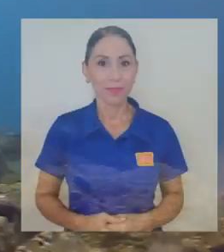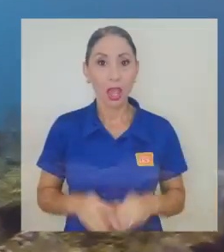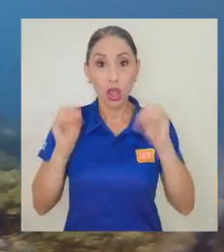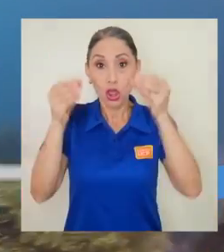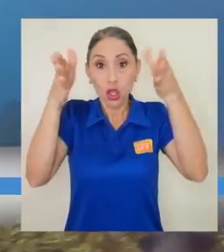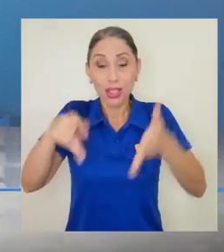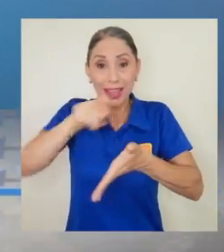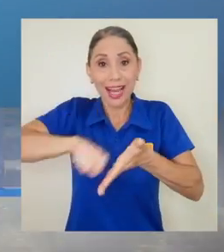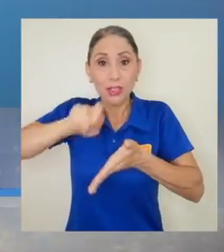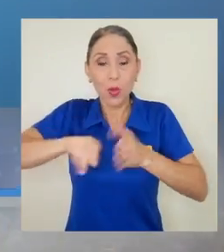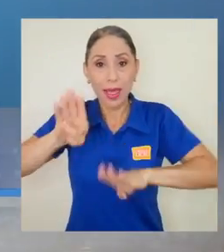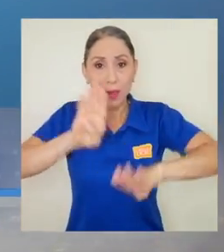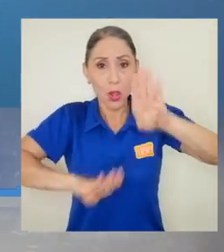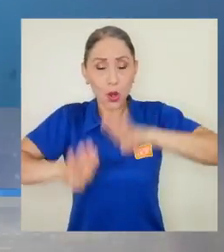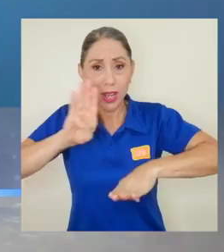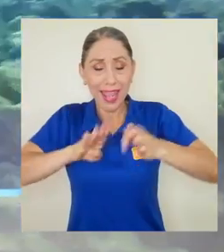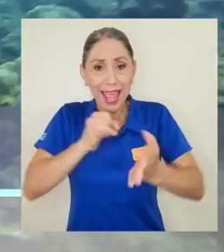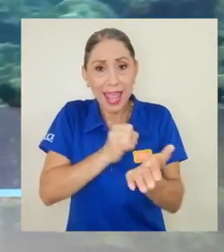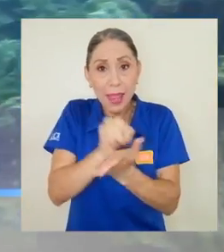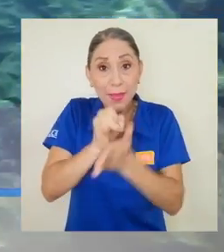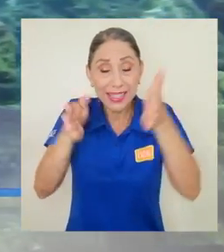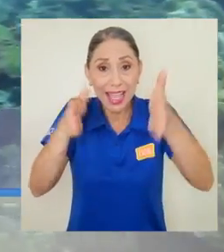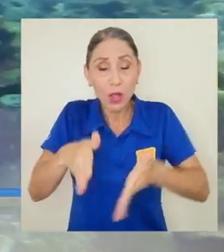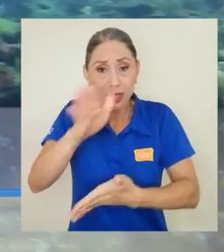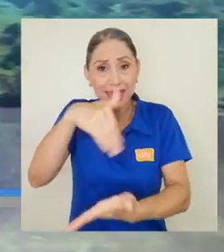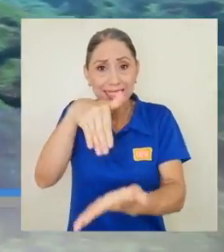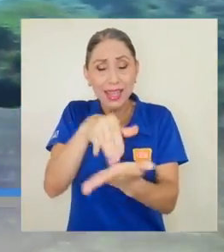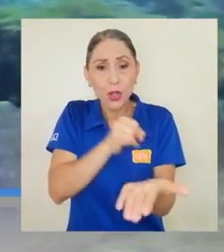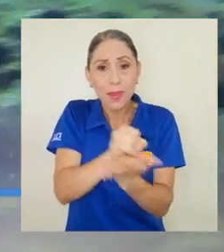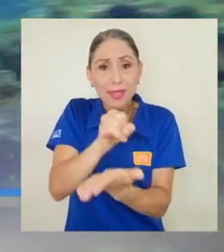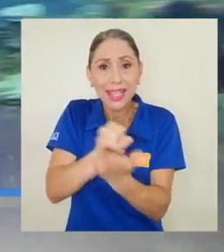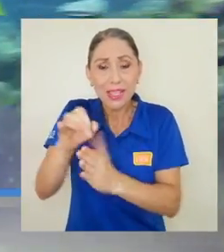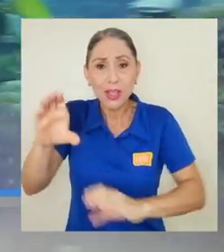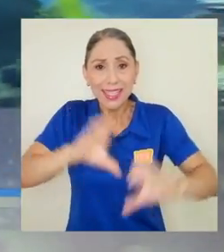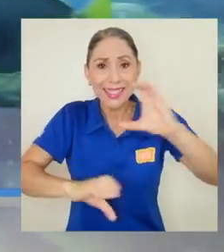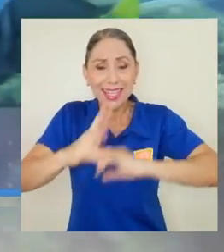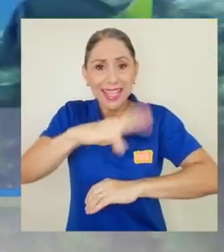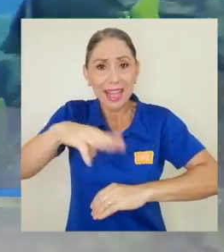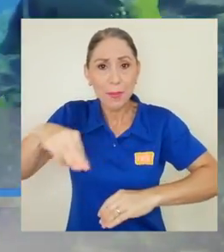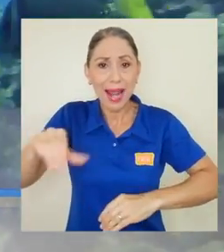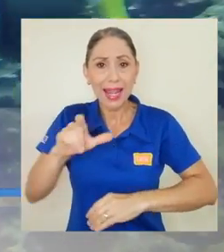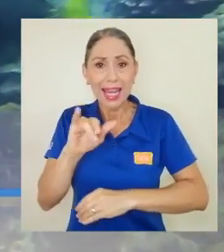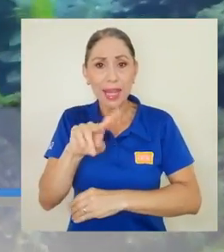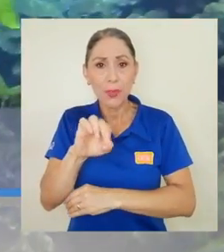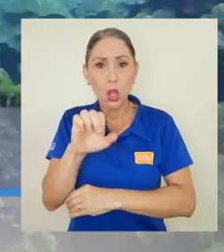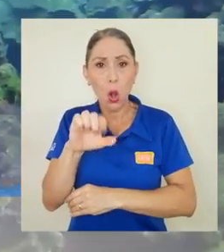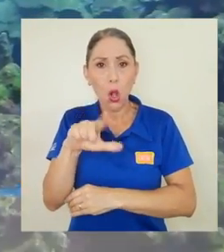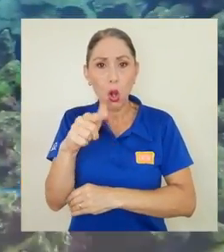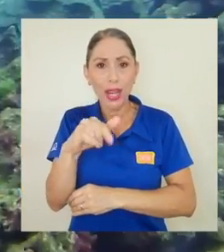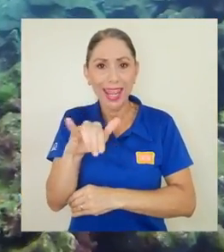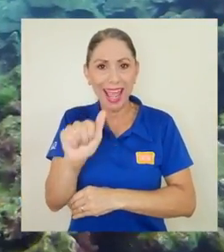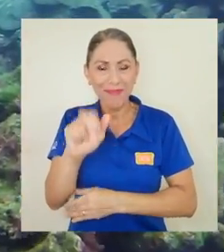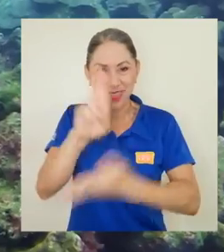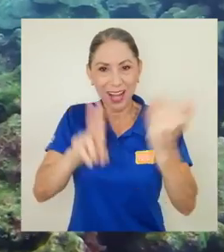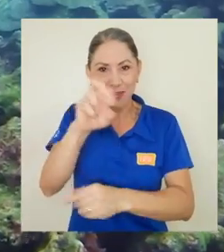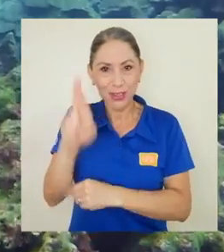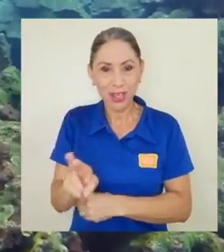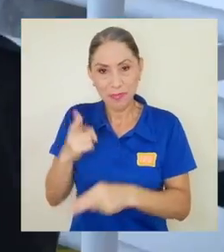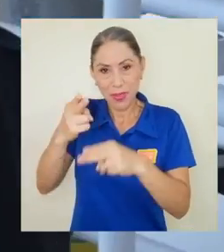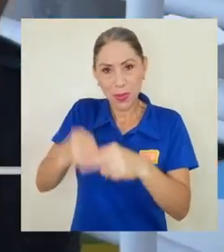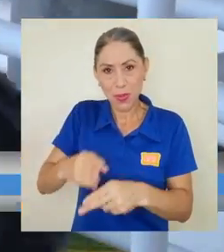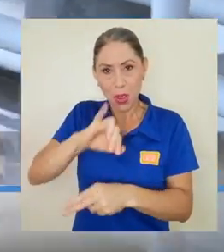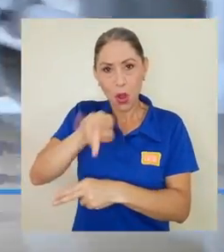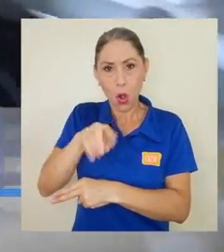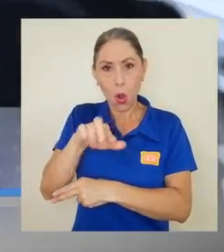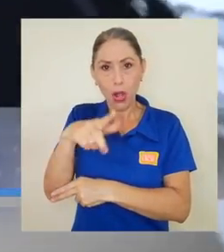El docente de la Escuela de Biología e investigador del Centro de Investigación en Ciencias del Mar y Limnología de la Universidad de Costa Rica,